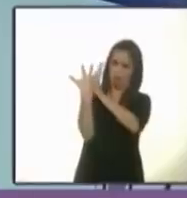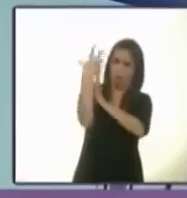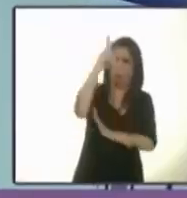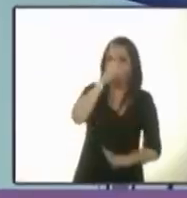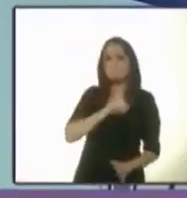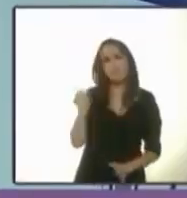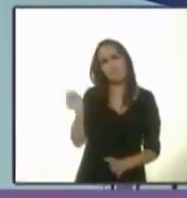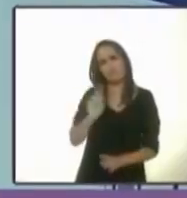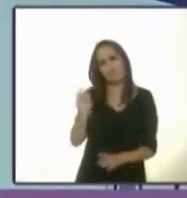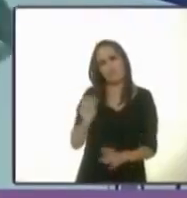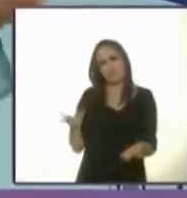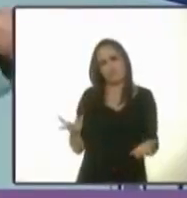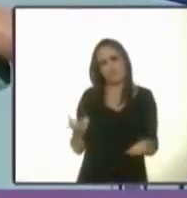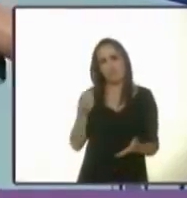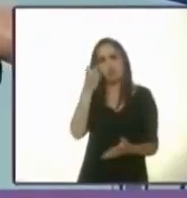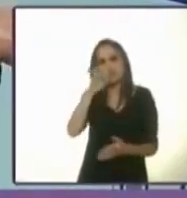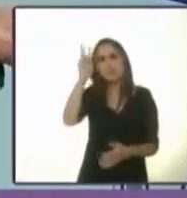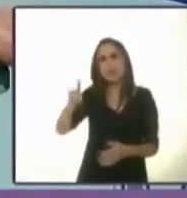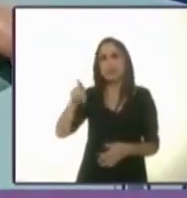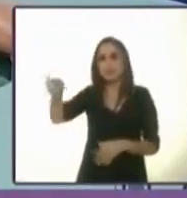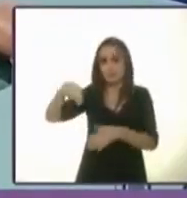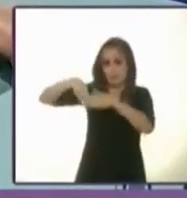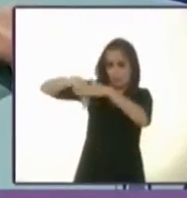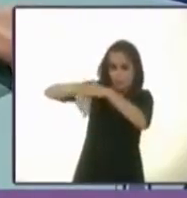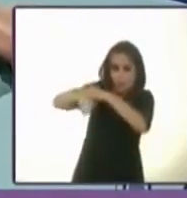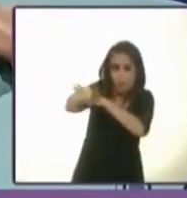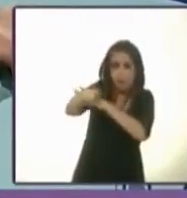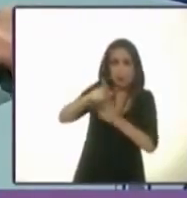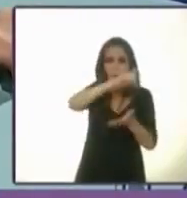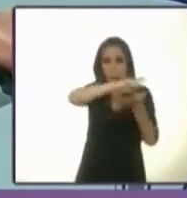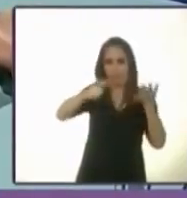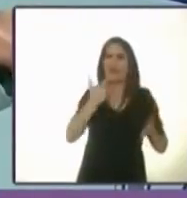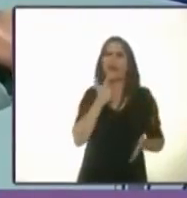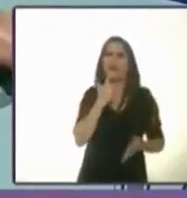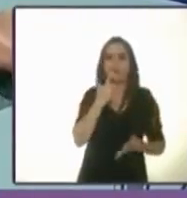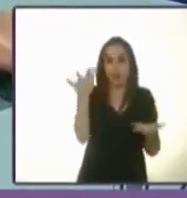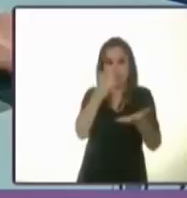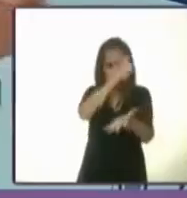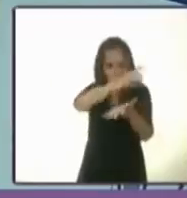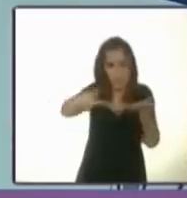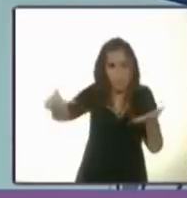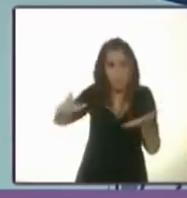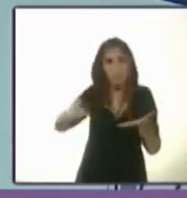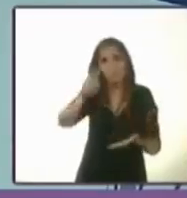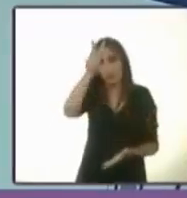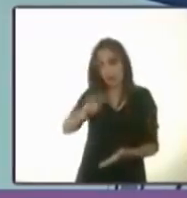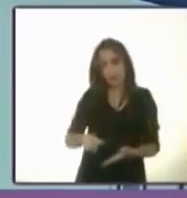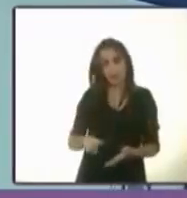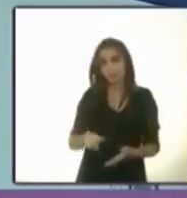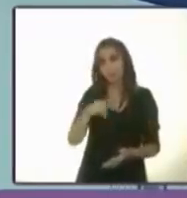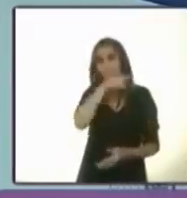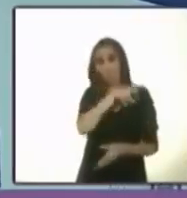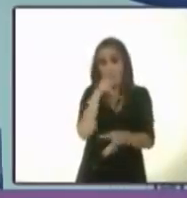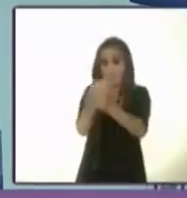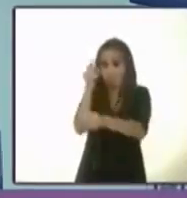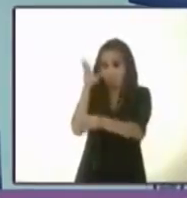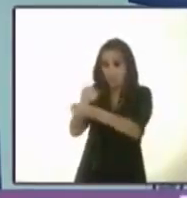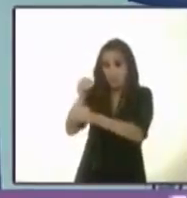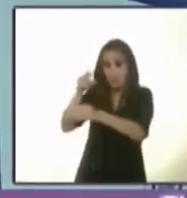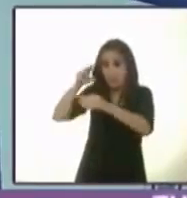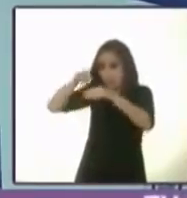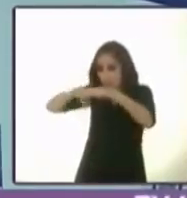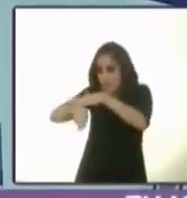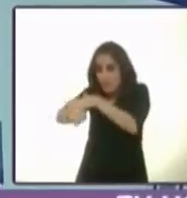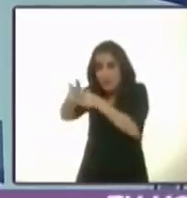el otro lado, déjeme decirles, los trenes que compró Andrés Manuel López Obrador, por cierto, no reparan las vías del tren